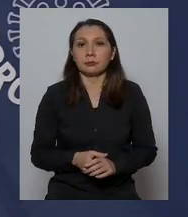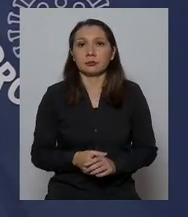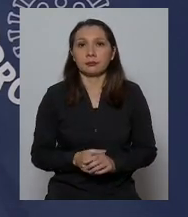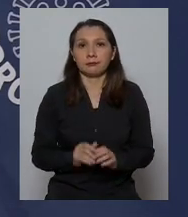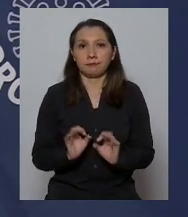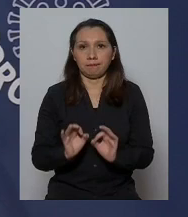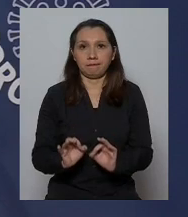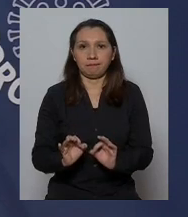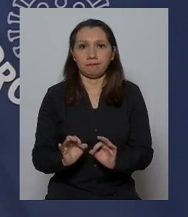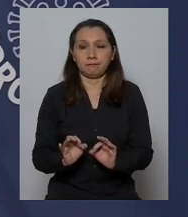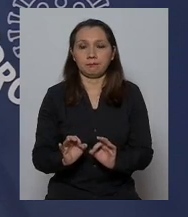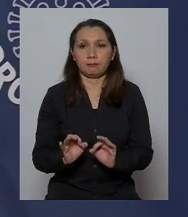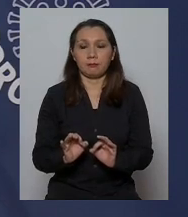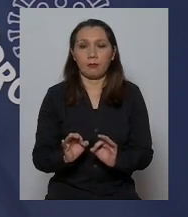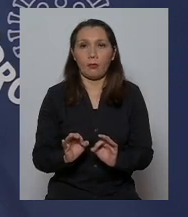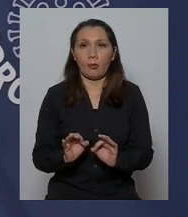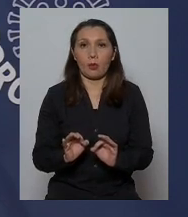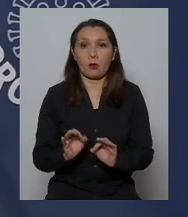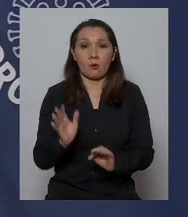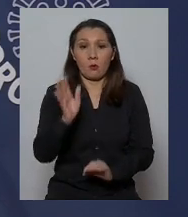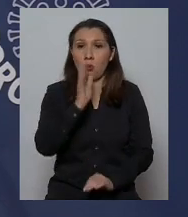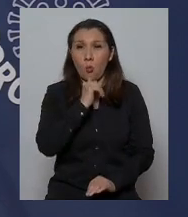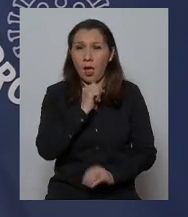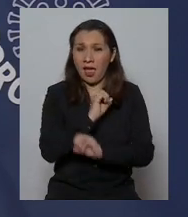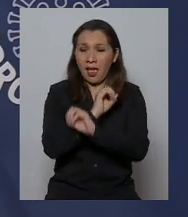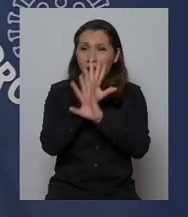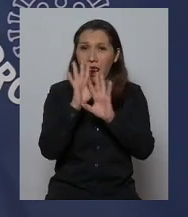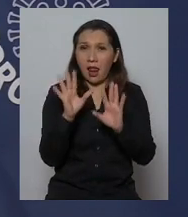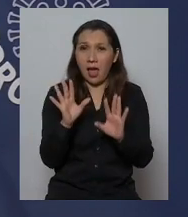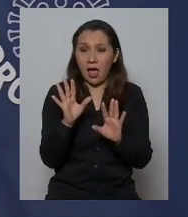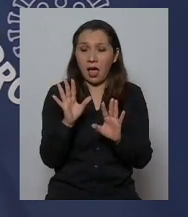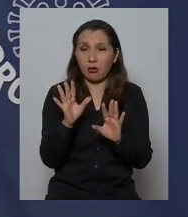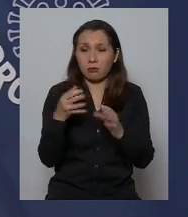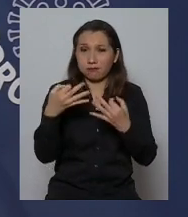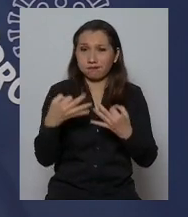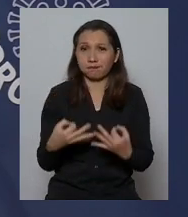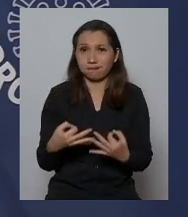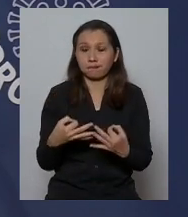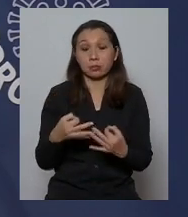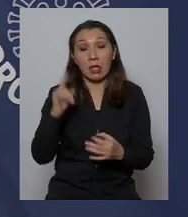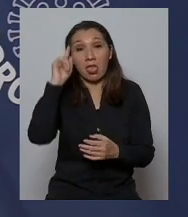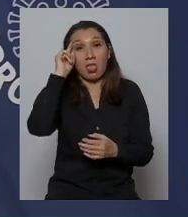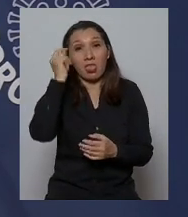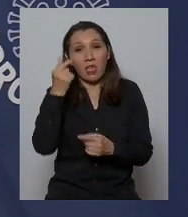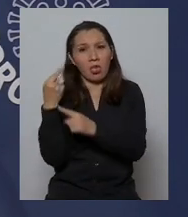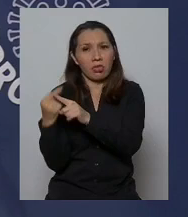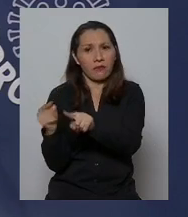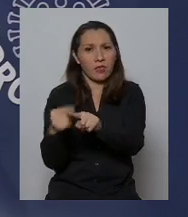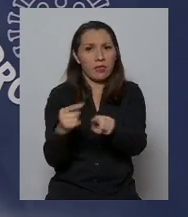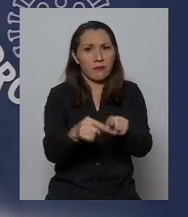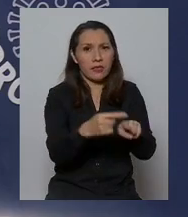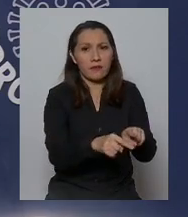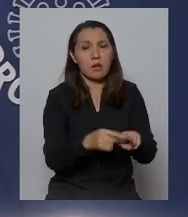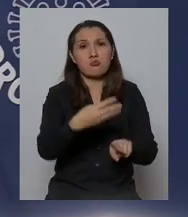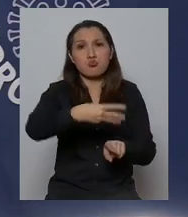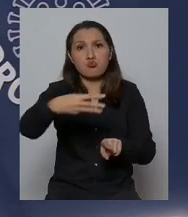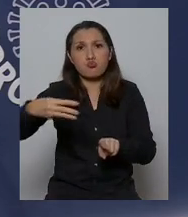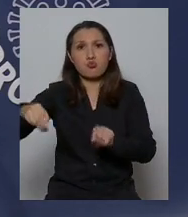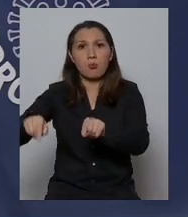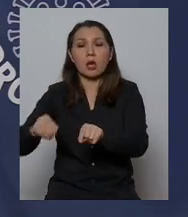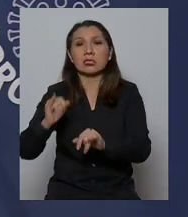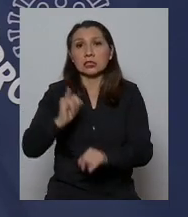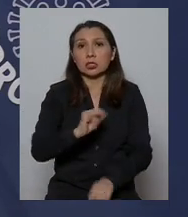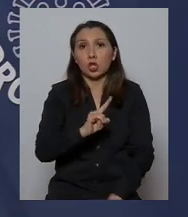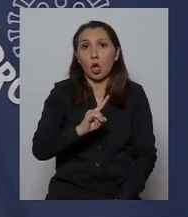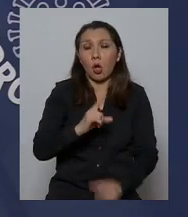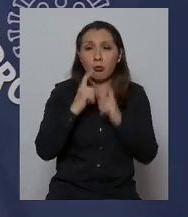efectivamente dado que no ha habido claridad y ha habido iniciativas diversas en municipios respecto al